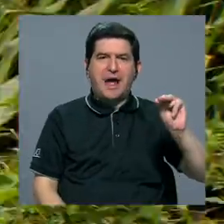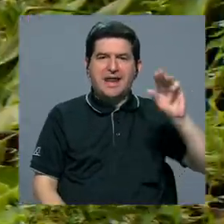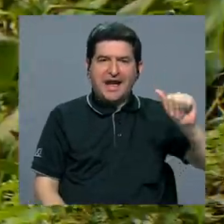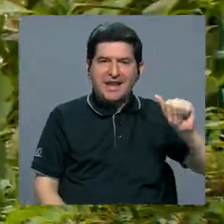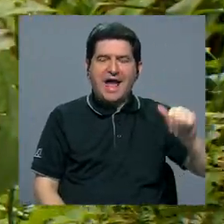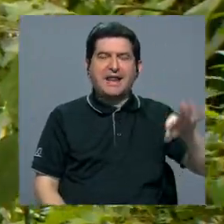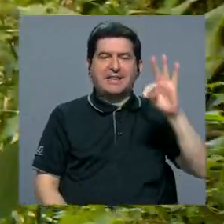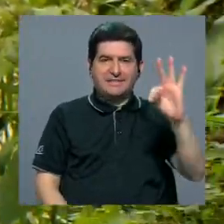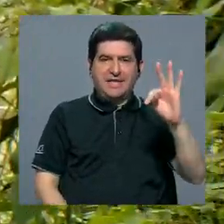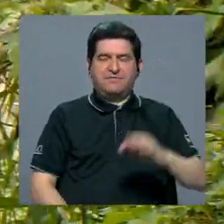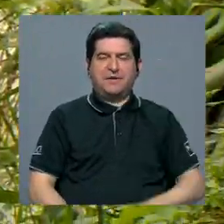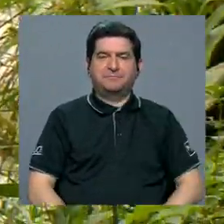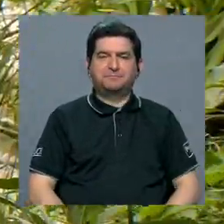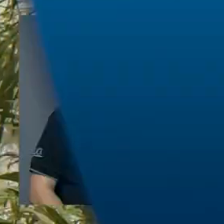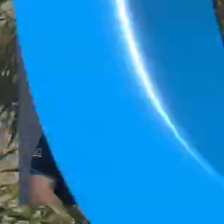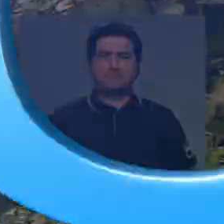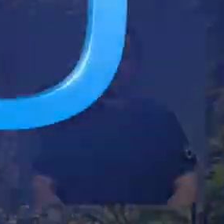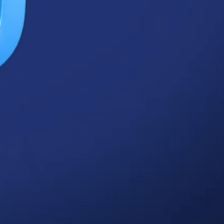el Tiriví.